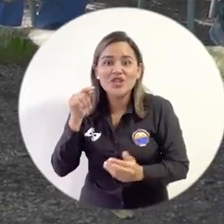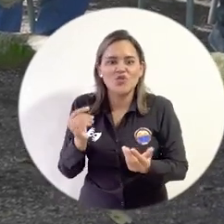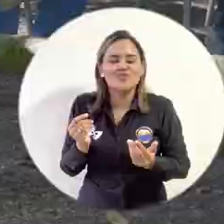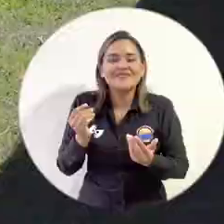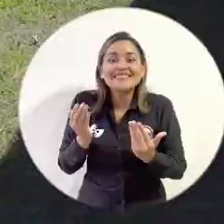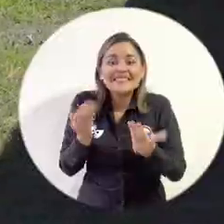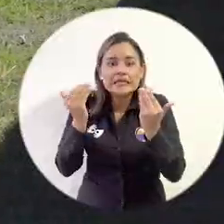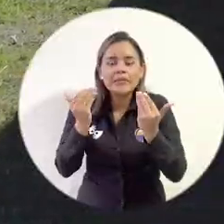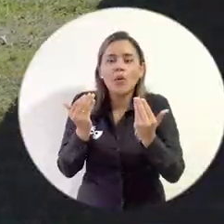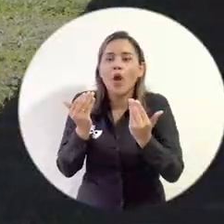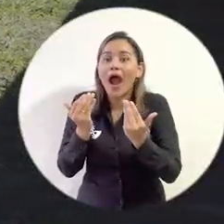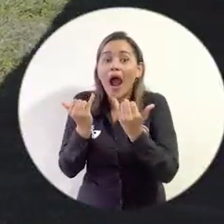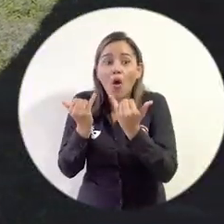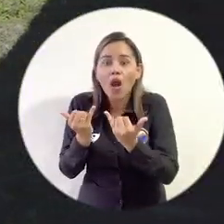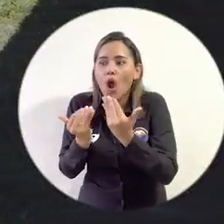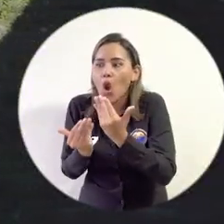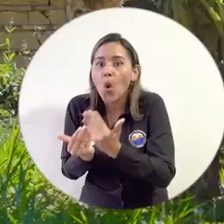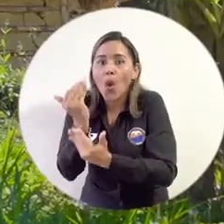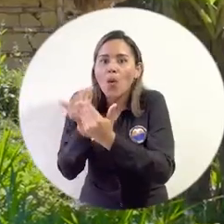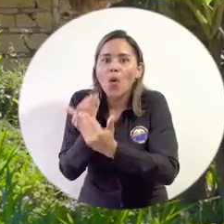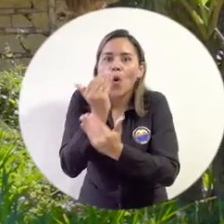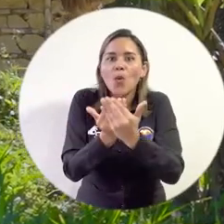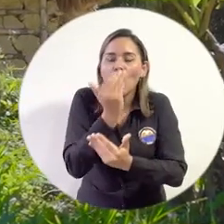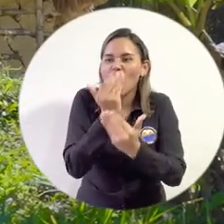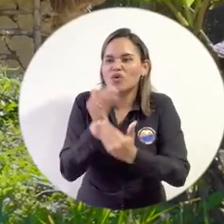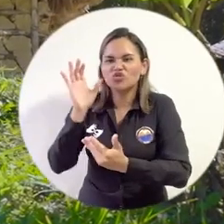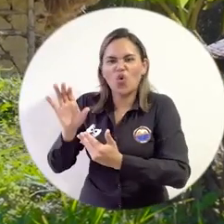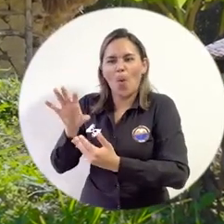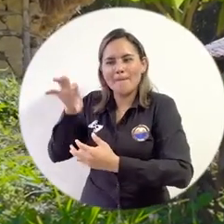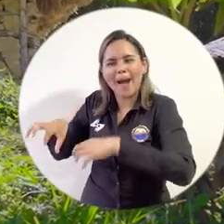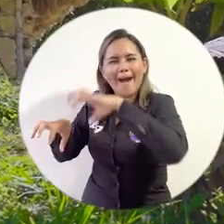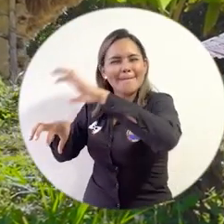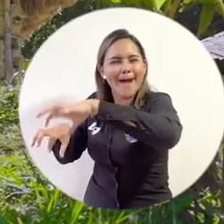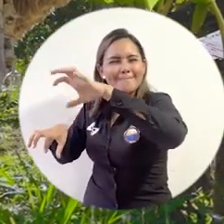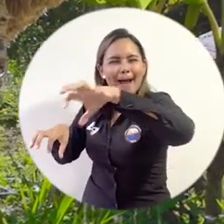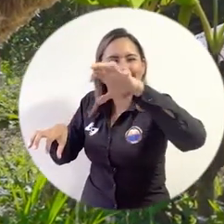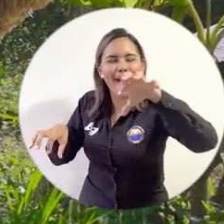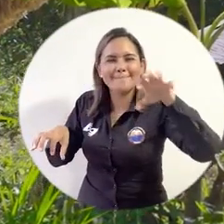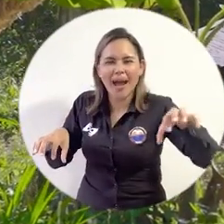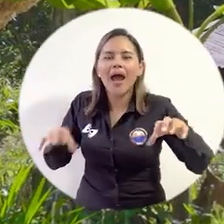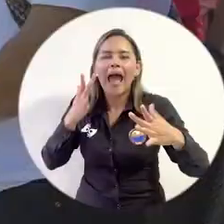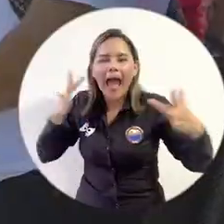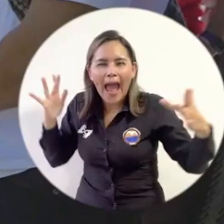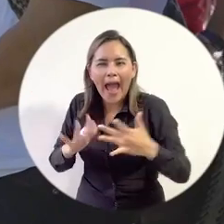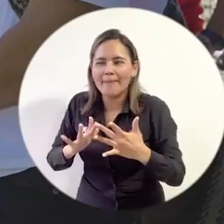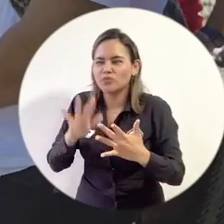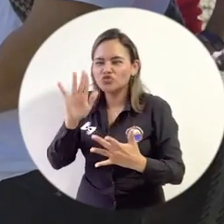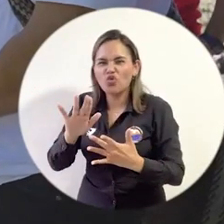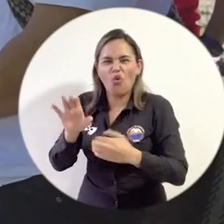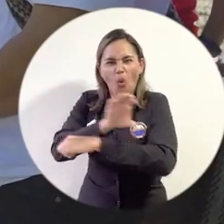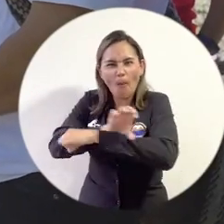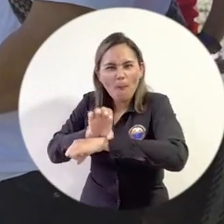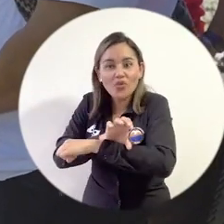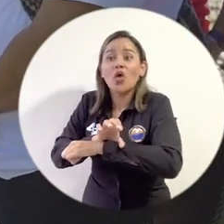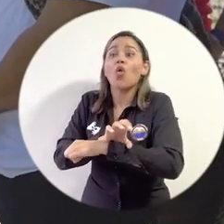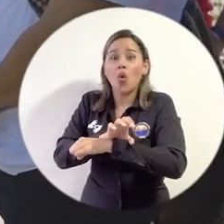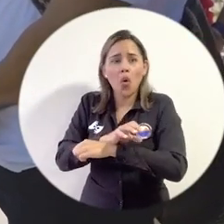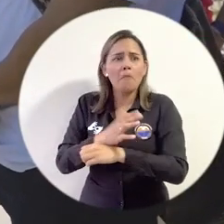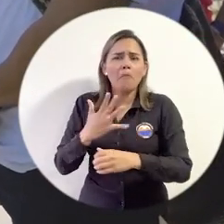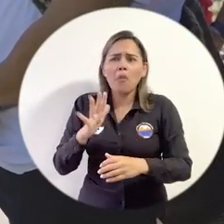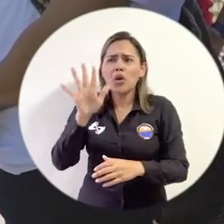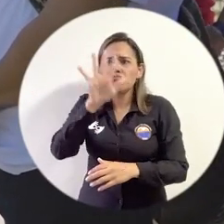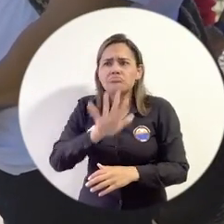sedes digitales, creo que hoy contamos con 17 en todo el departamento. Entonces allí nosotros